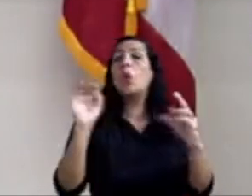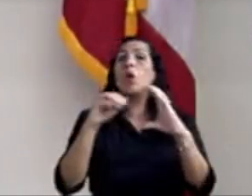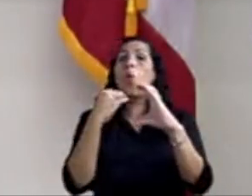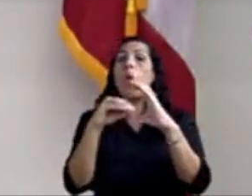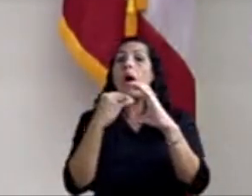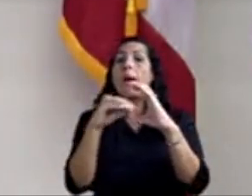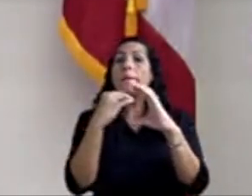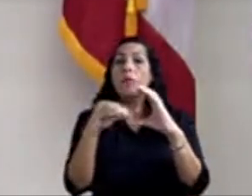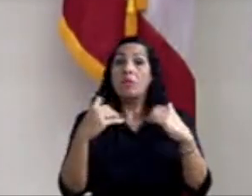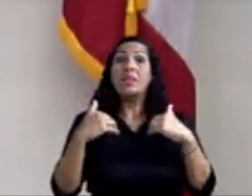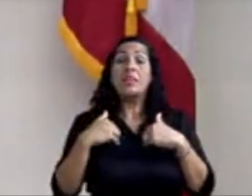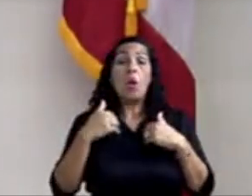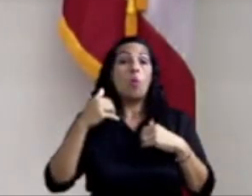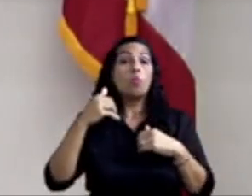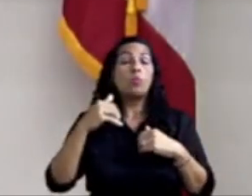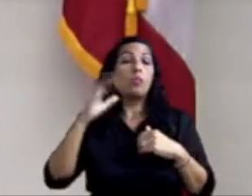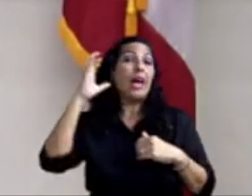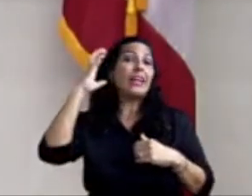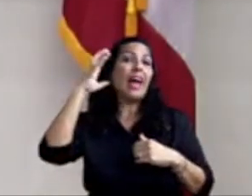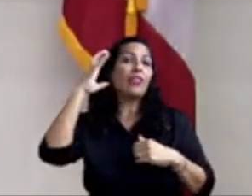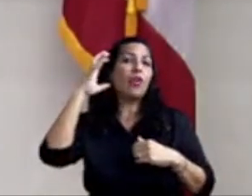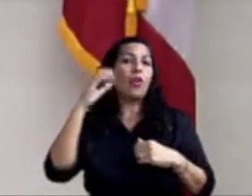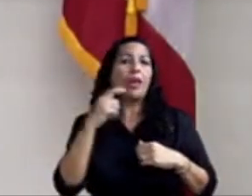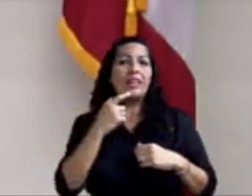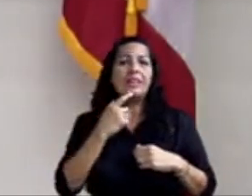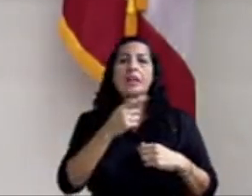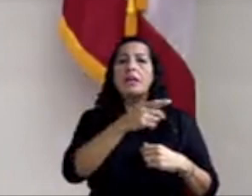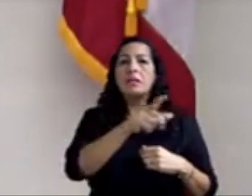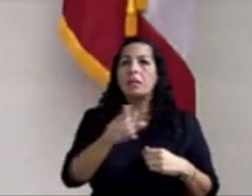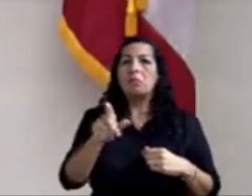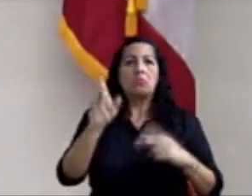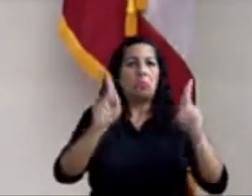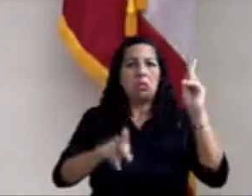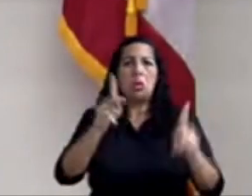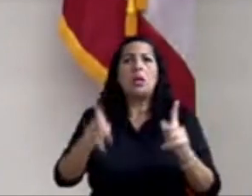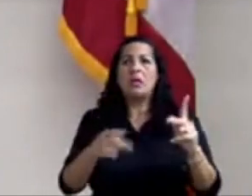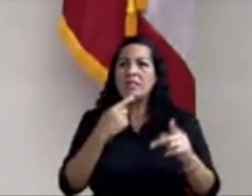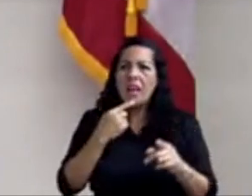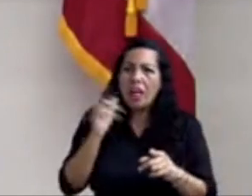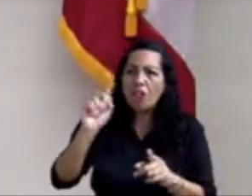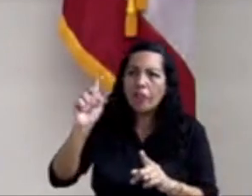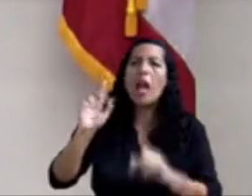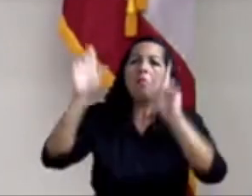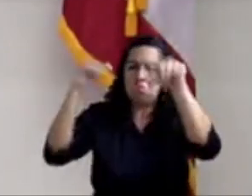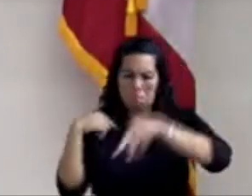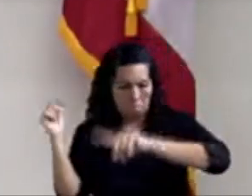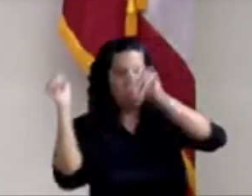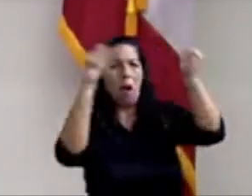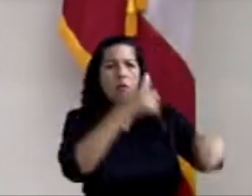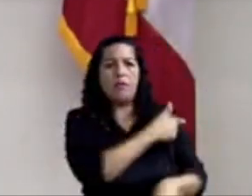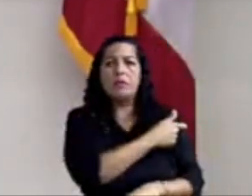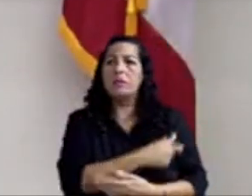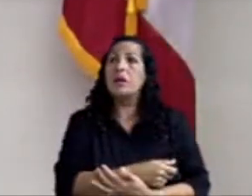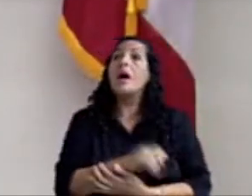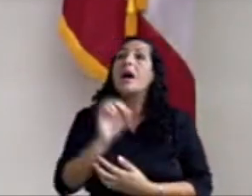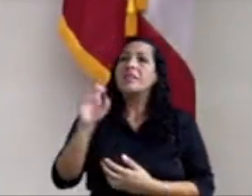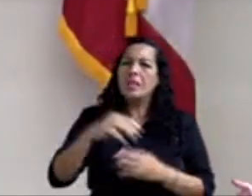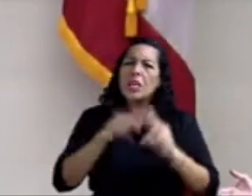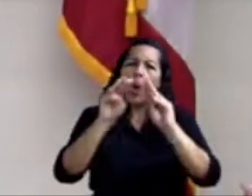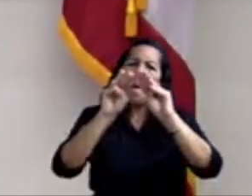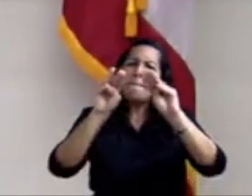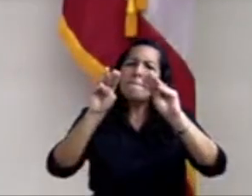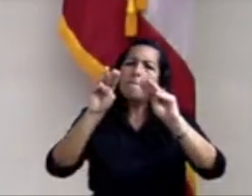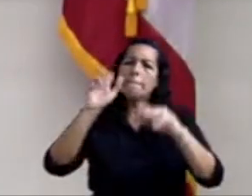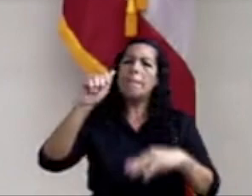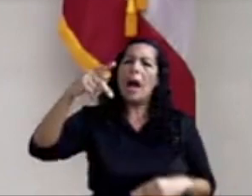puedo decir que tenía un programa de radio en donde tú llamabas y él iba con su personal y te vacunaba. Y así muchas iniciativas. ¿Están actualizados los mapas